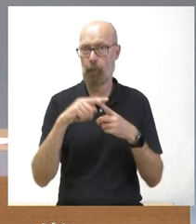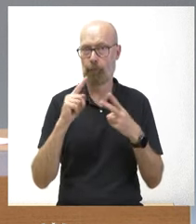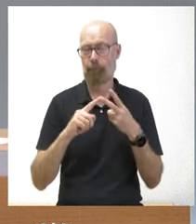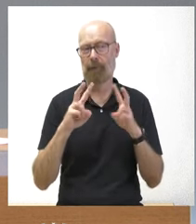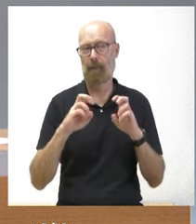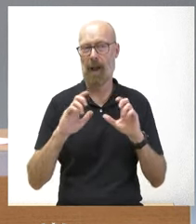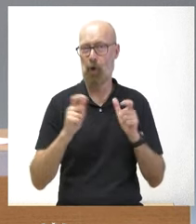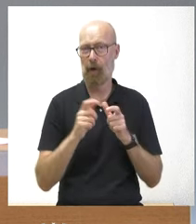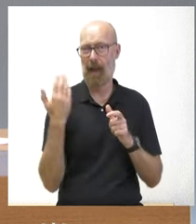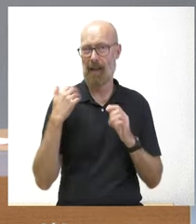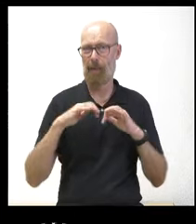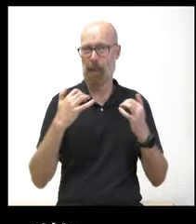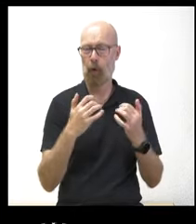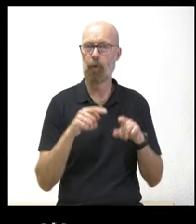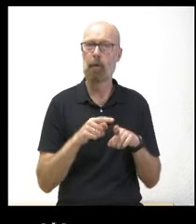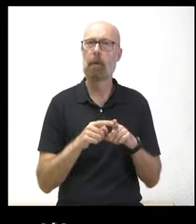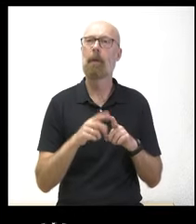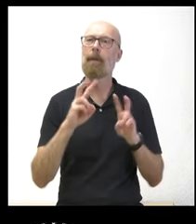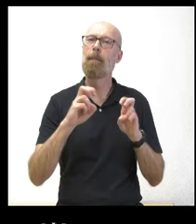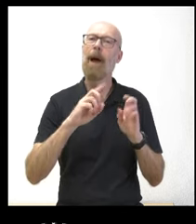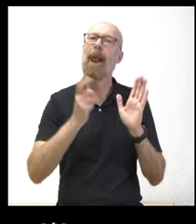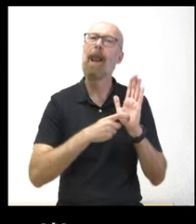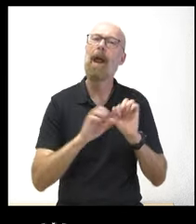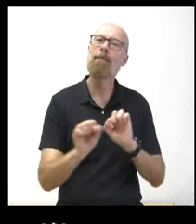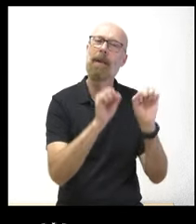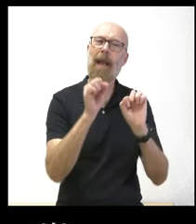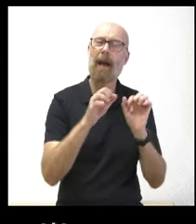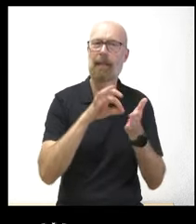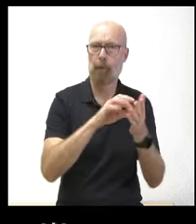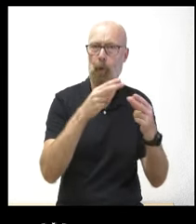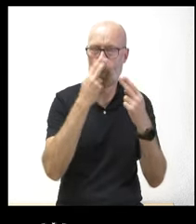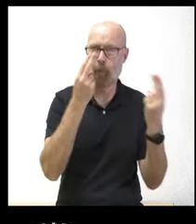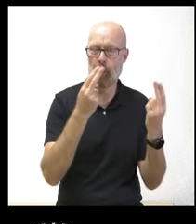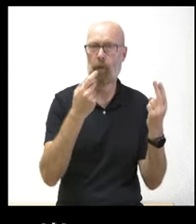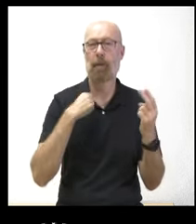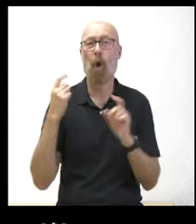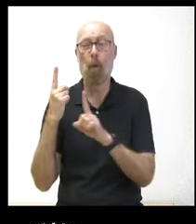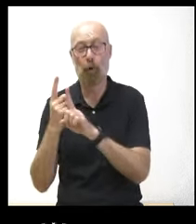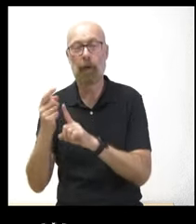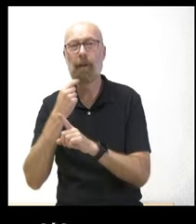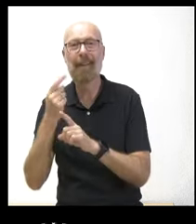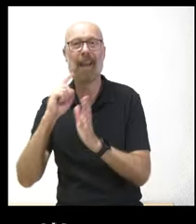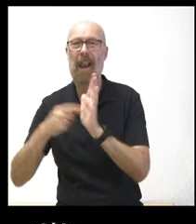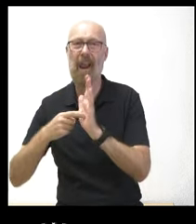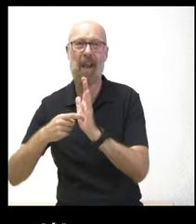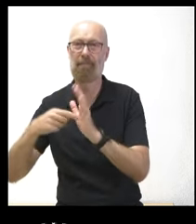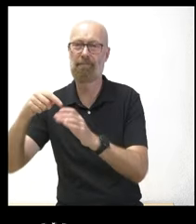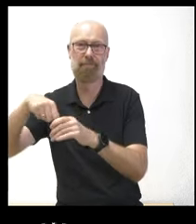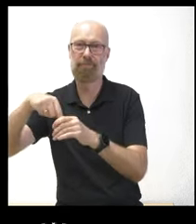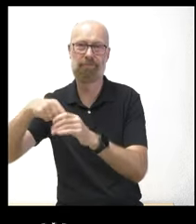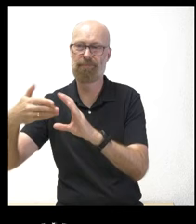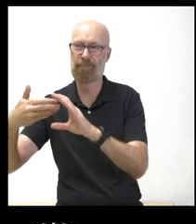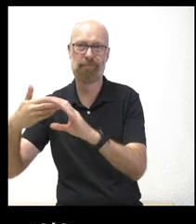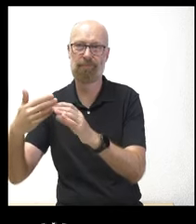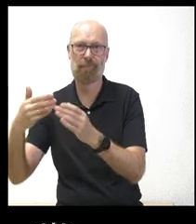A continuación de lo que decía de la Ley de Blindaje de Servicios Públicos, la oposición denunciaba que es una ley vacía y que no tenía contenido. Quería preguntarle qué